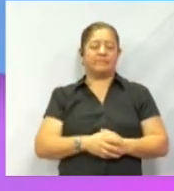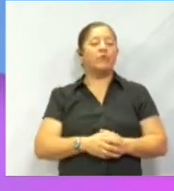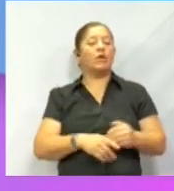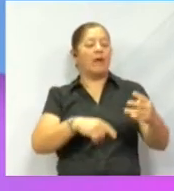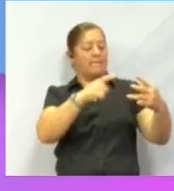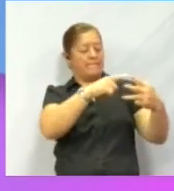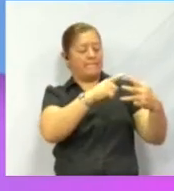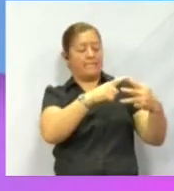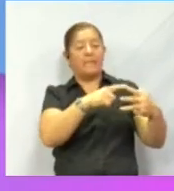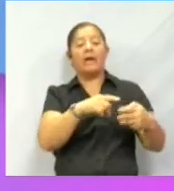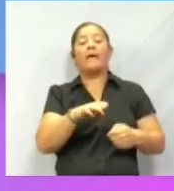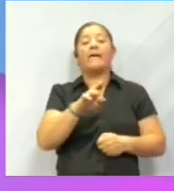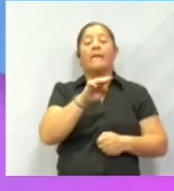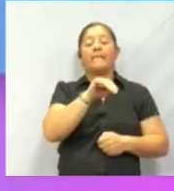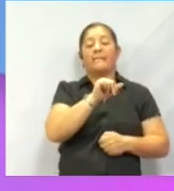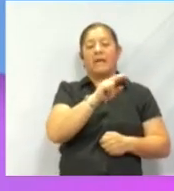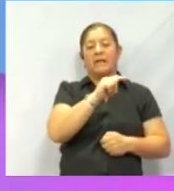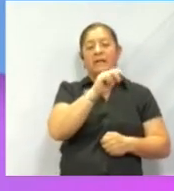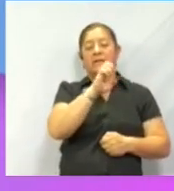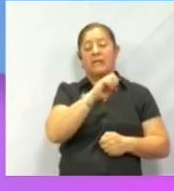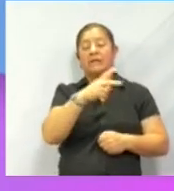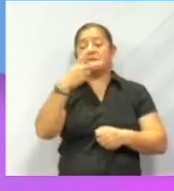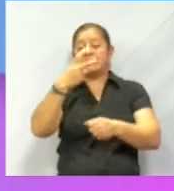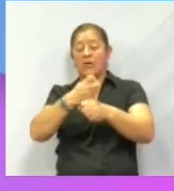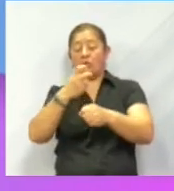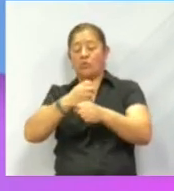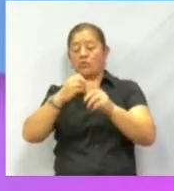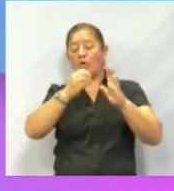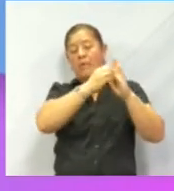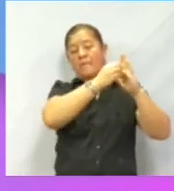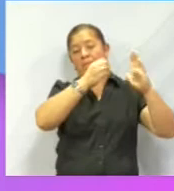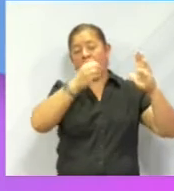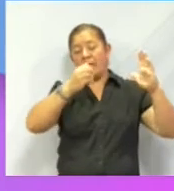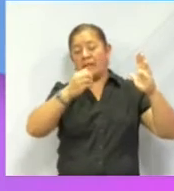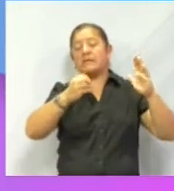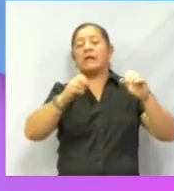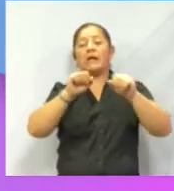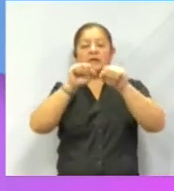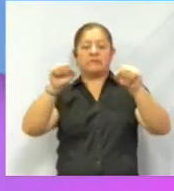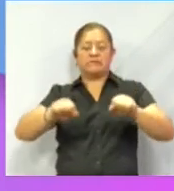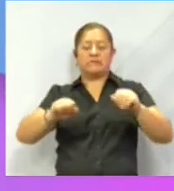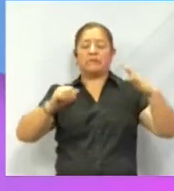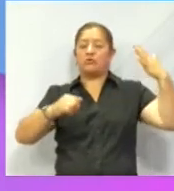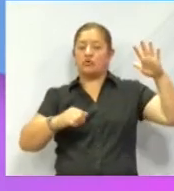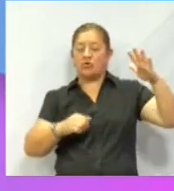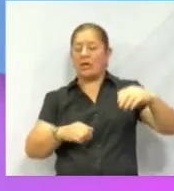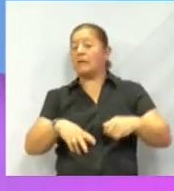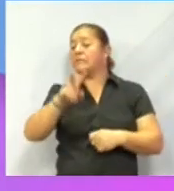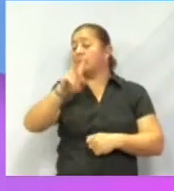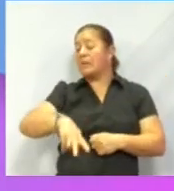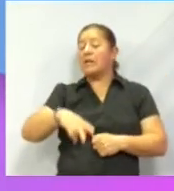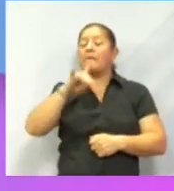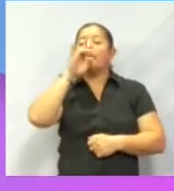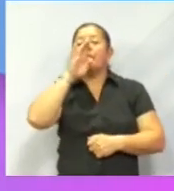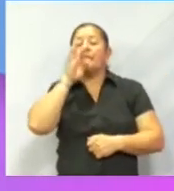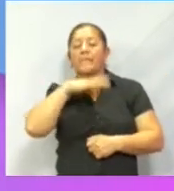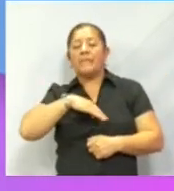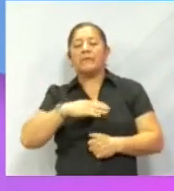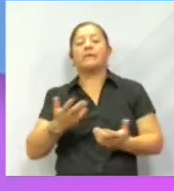dice, Marte es el segundo planeta del sistema solar. Mentira o verdad, ¿vale?